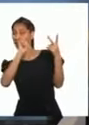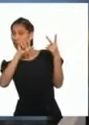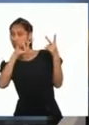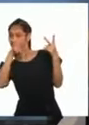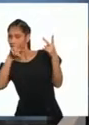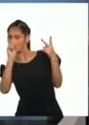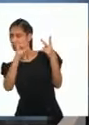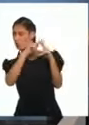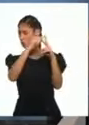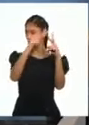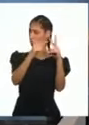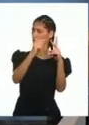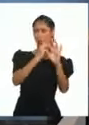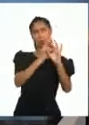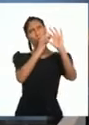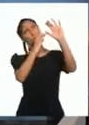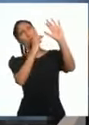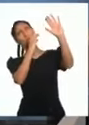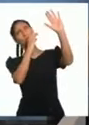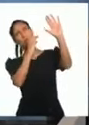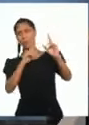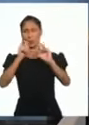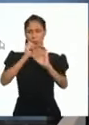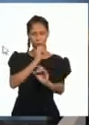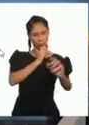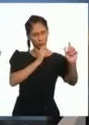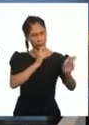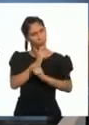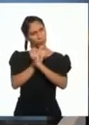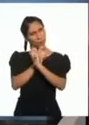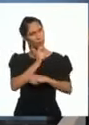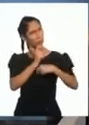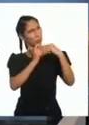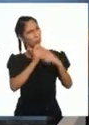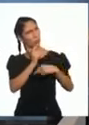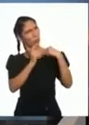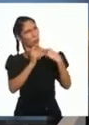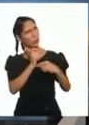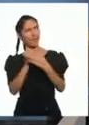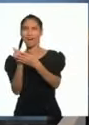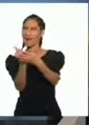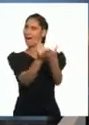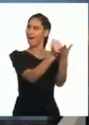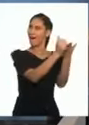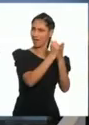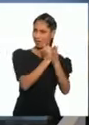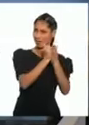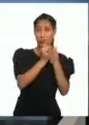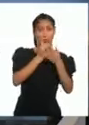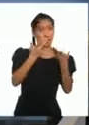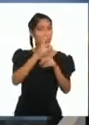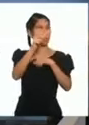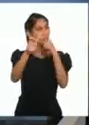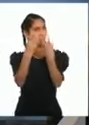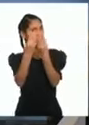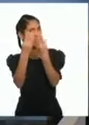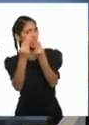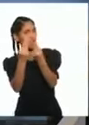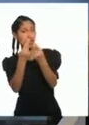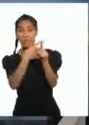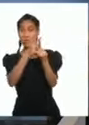cajamarquino Acompaña a las actividades de muchas comunidades de la región